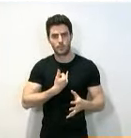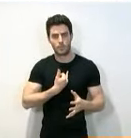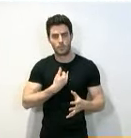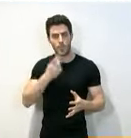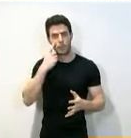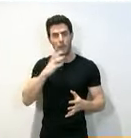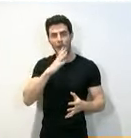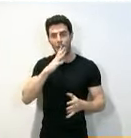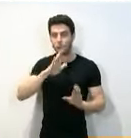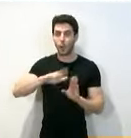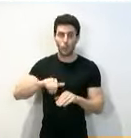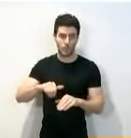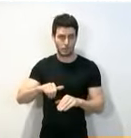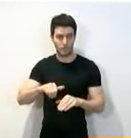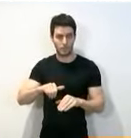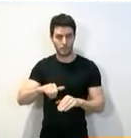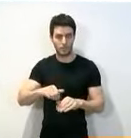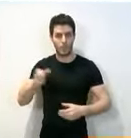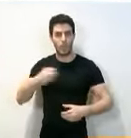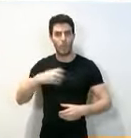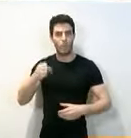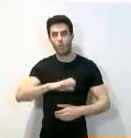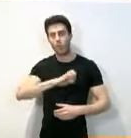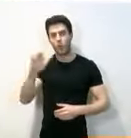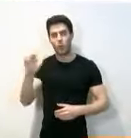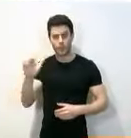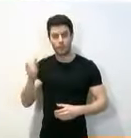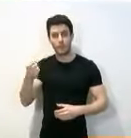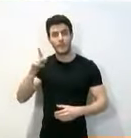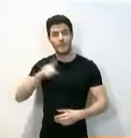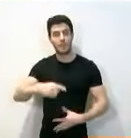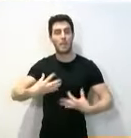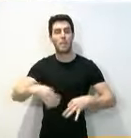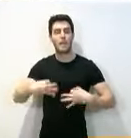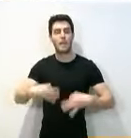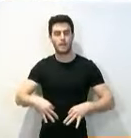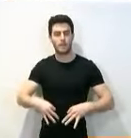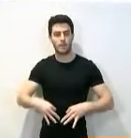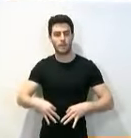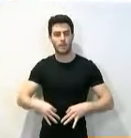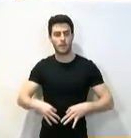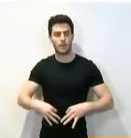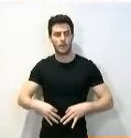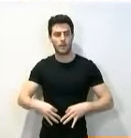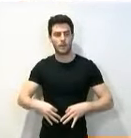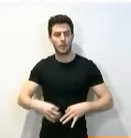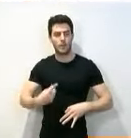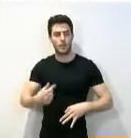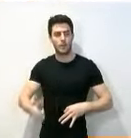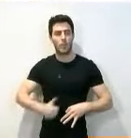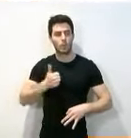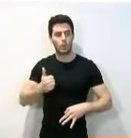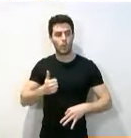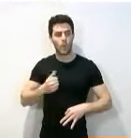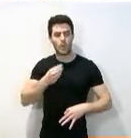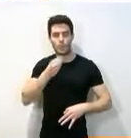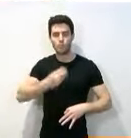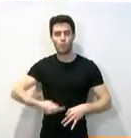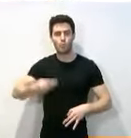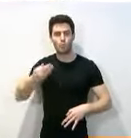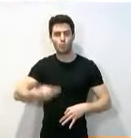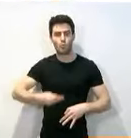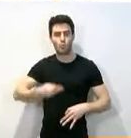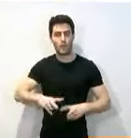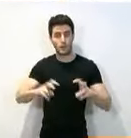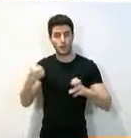última de estos fondos europeos. También es verdad que la realidad es que es una oportunidad histórica y, ese